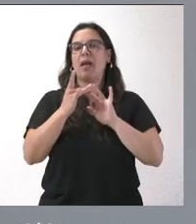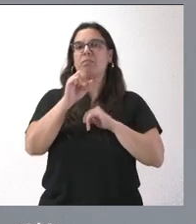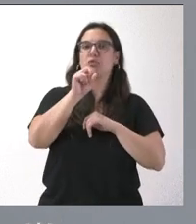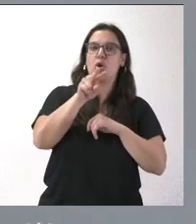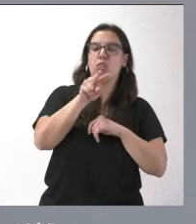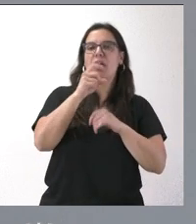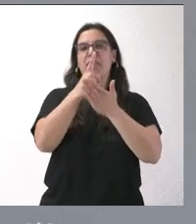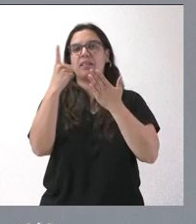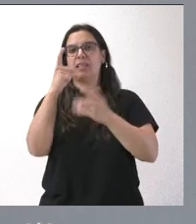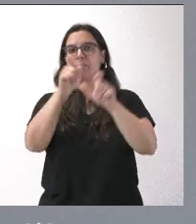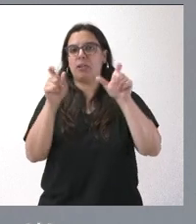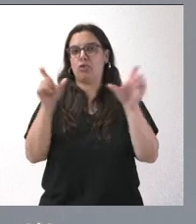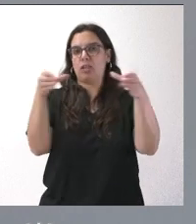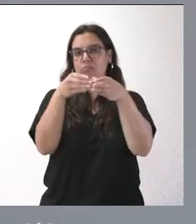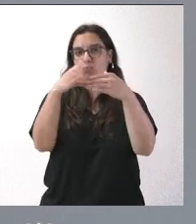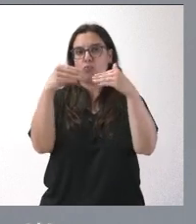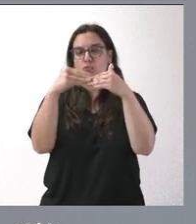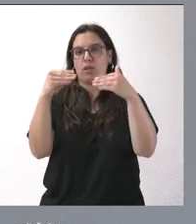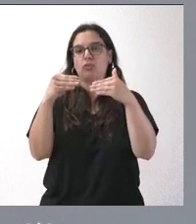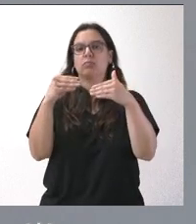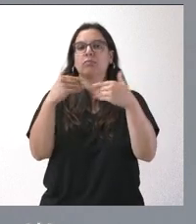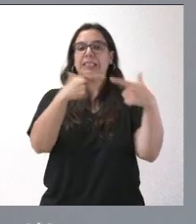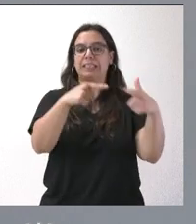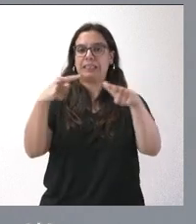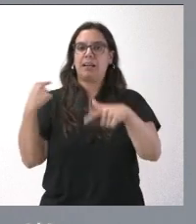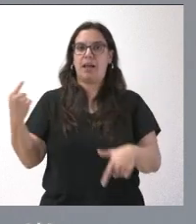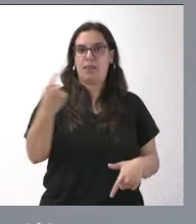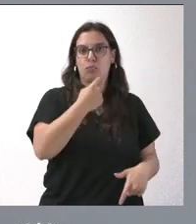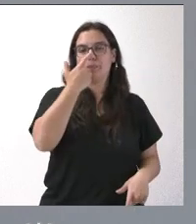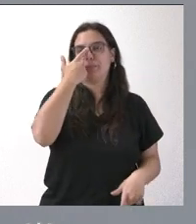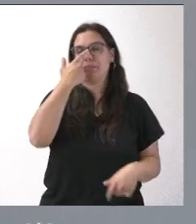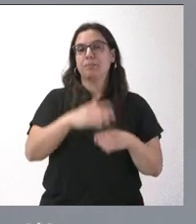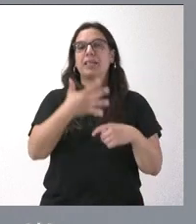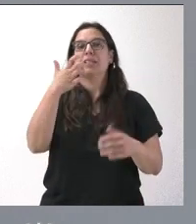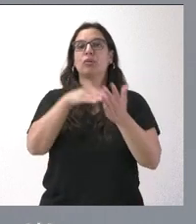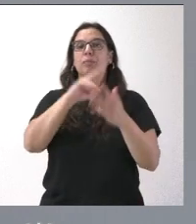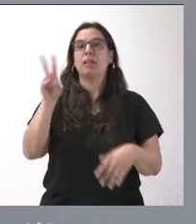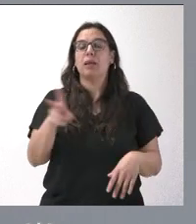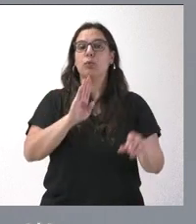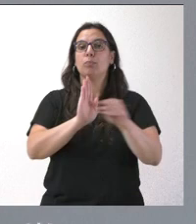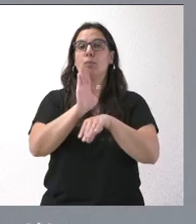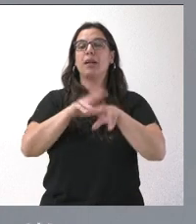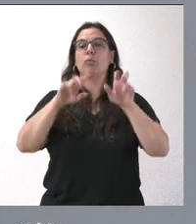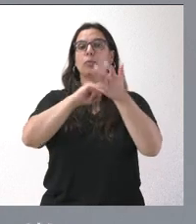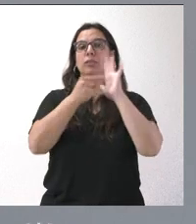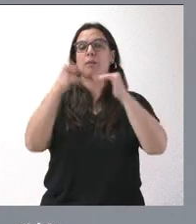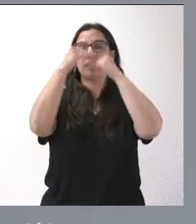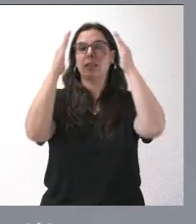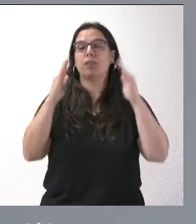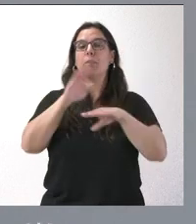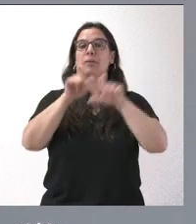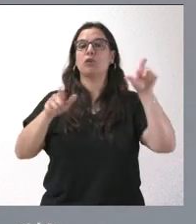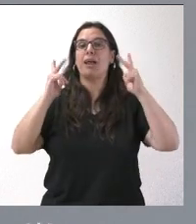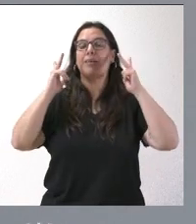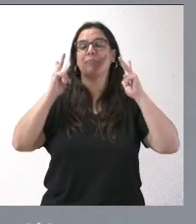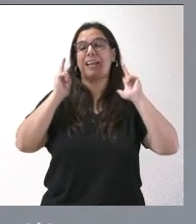y 16 usuarios por cada una de las unidades. Medio millón de euros es lo que se destina al nuevo sistema de atención a residentes basado